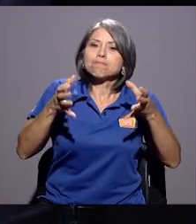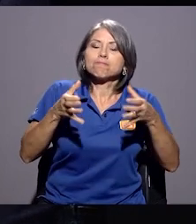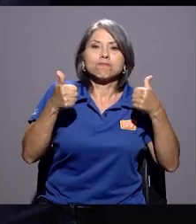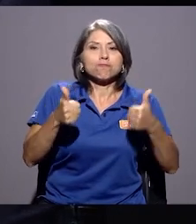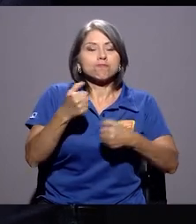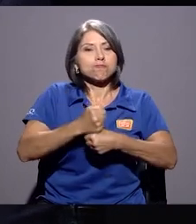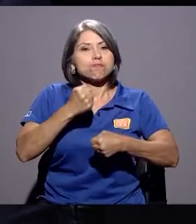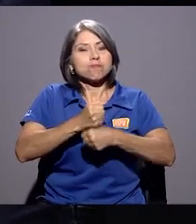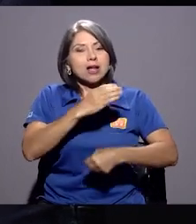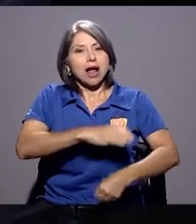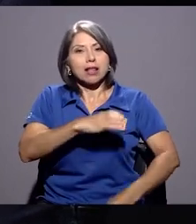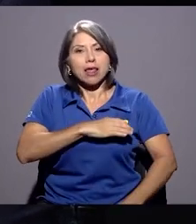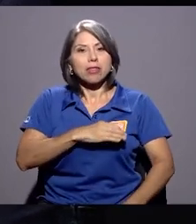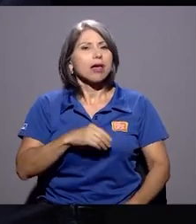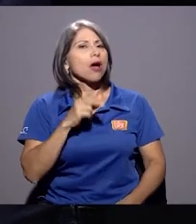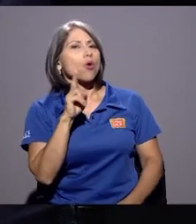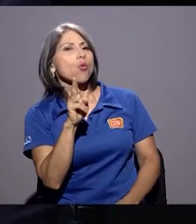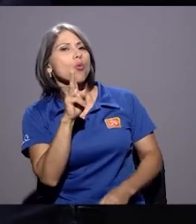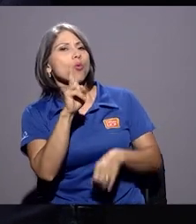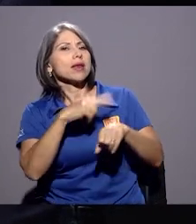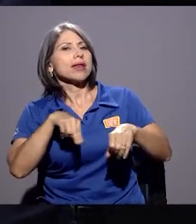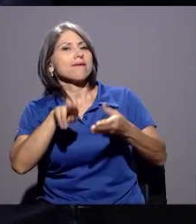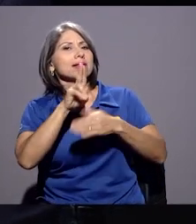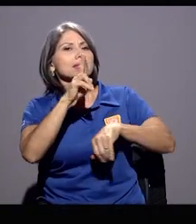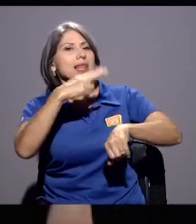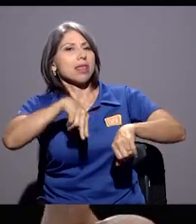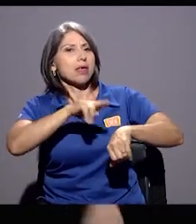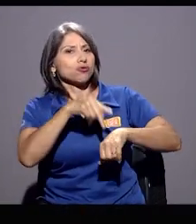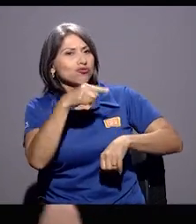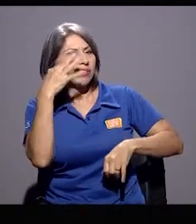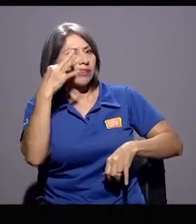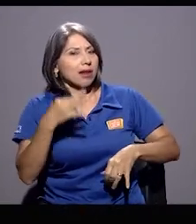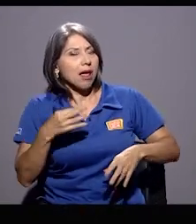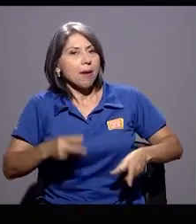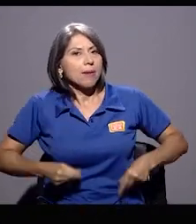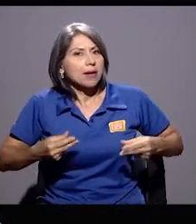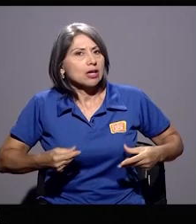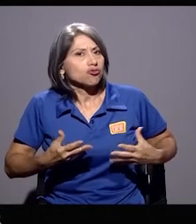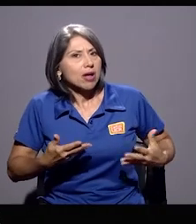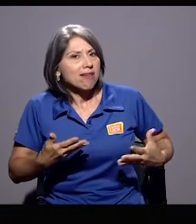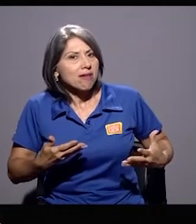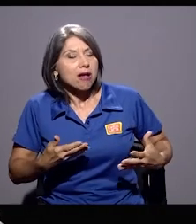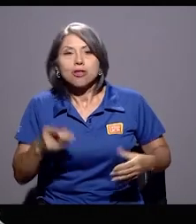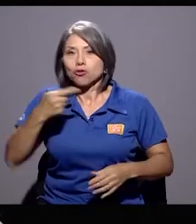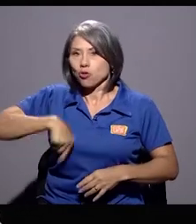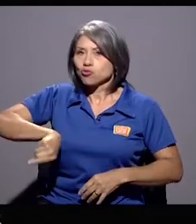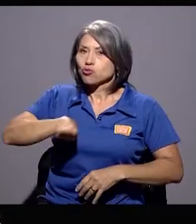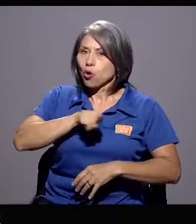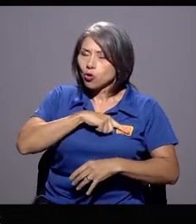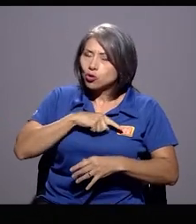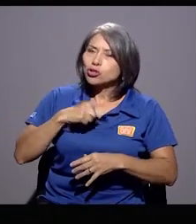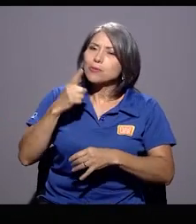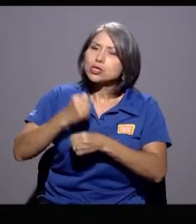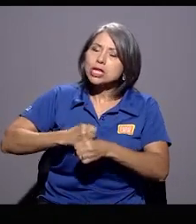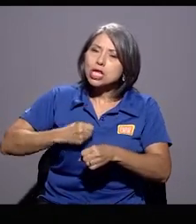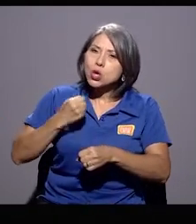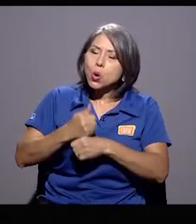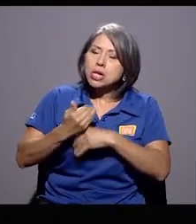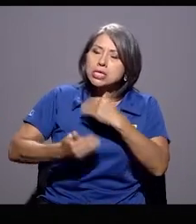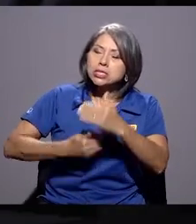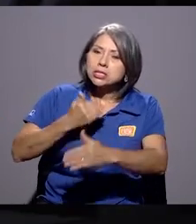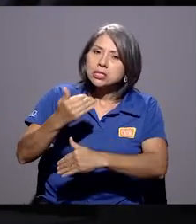y en calidad. En el caso de la UNA, usted considera que ese procedimiento en torno al gasto no ha sido... Nosotros hemos tenido una gestión bastante